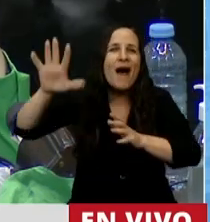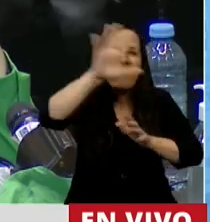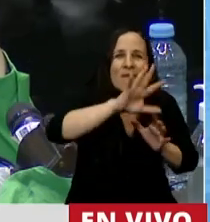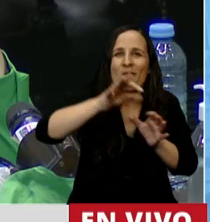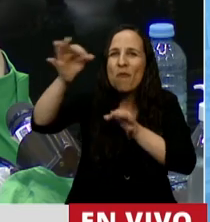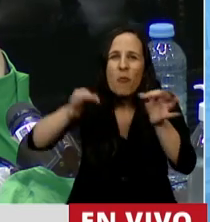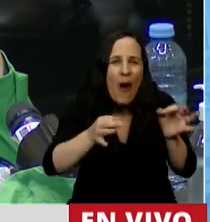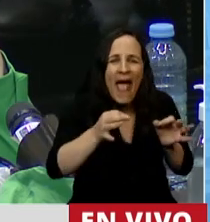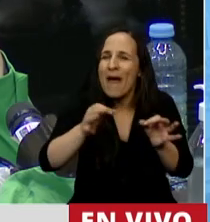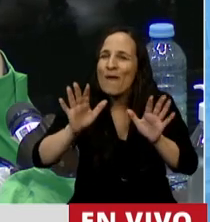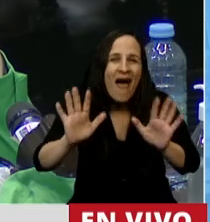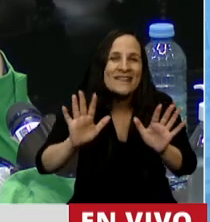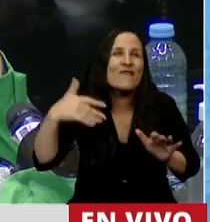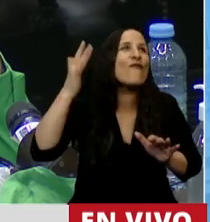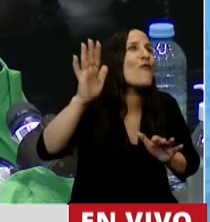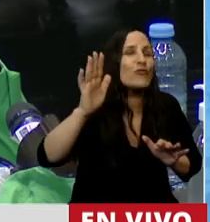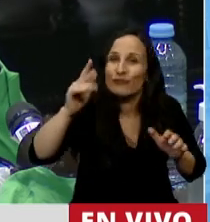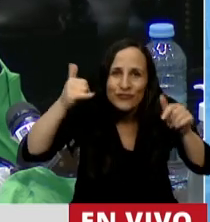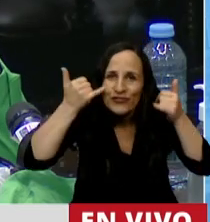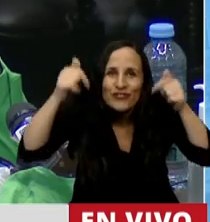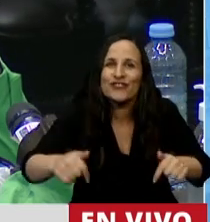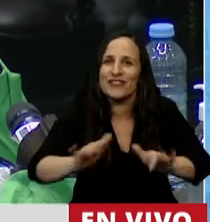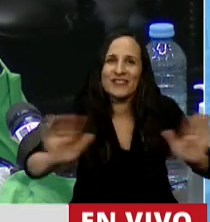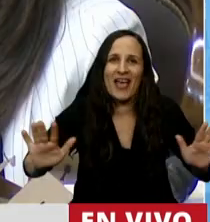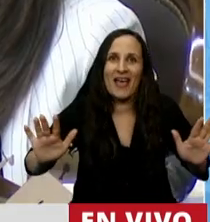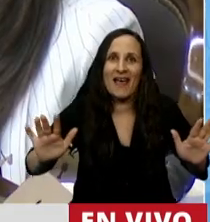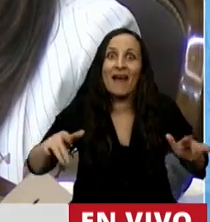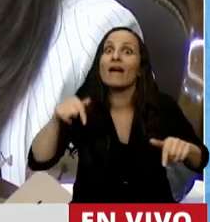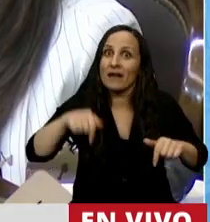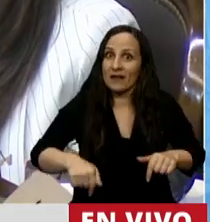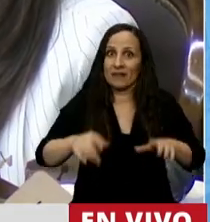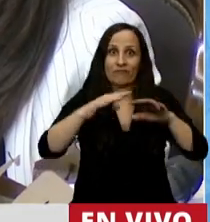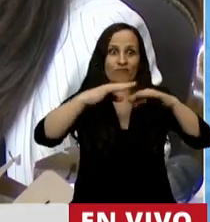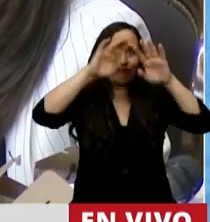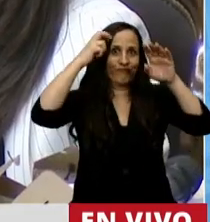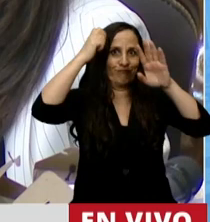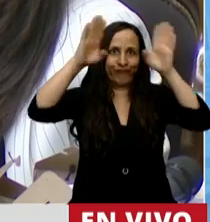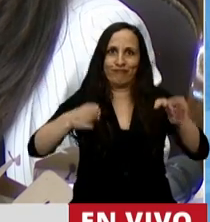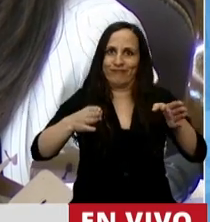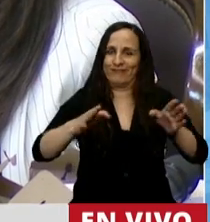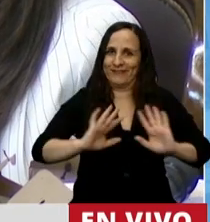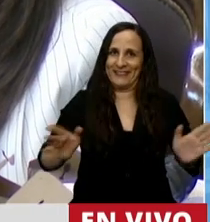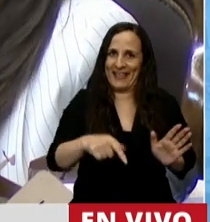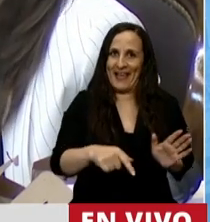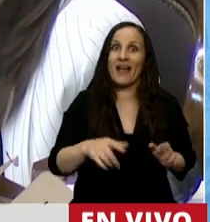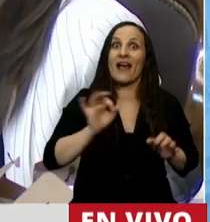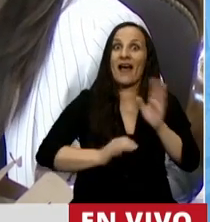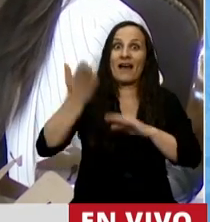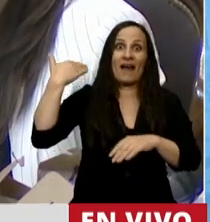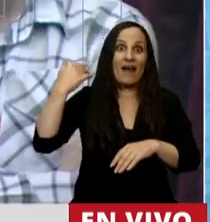Y ese futuro que se impone en la calle llega al recinto. Y llegó al recinto en el 2018